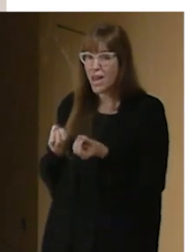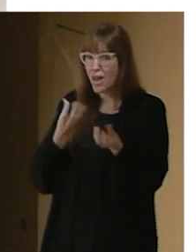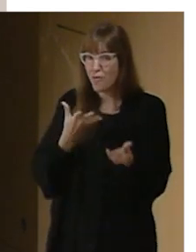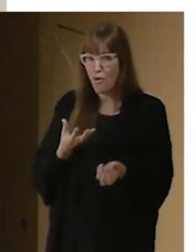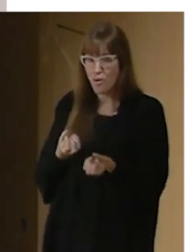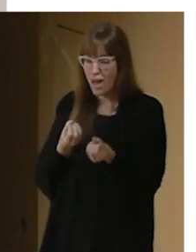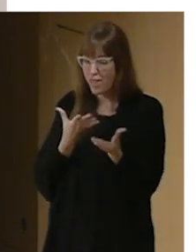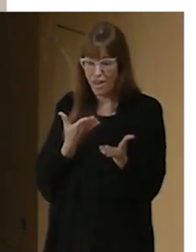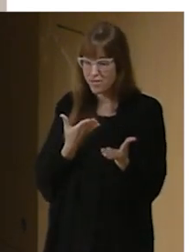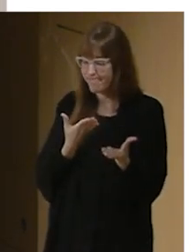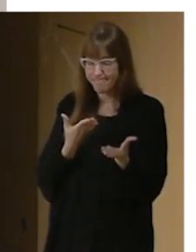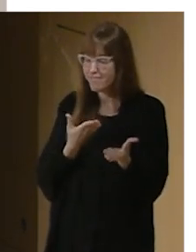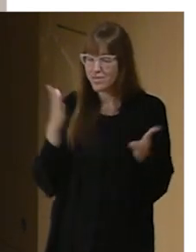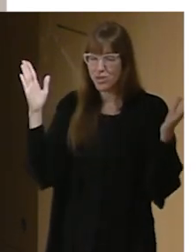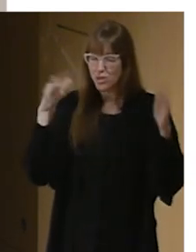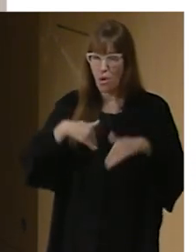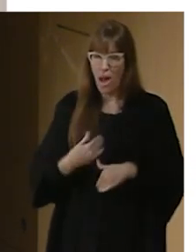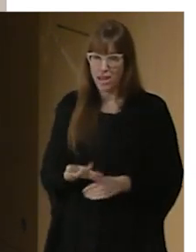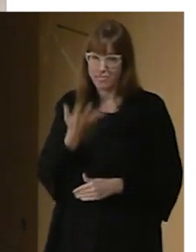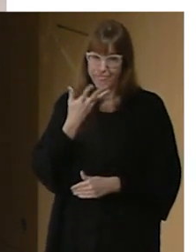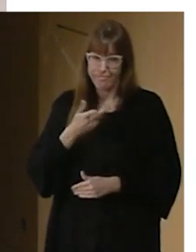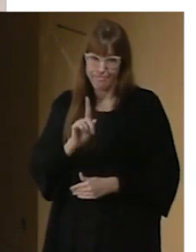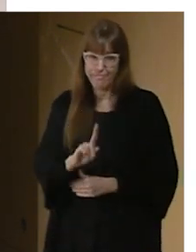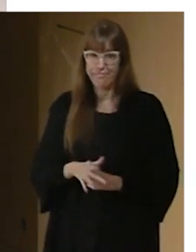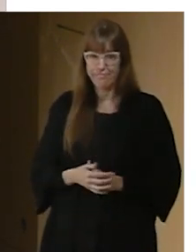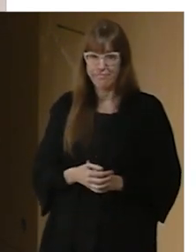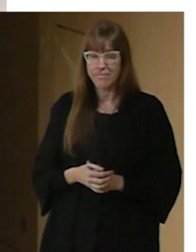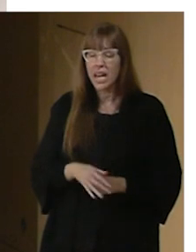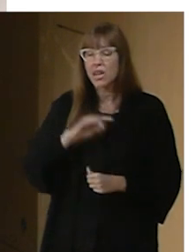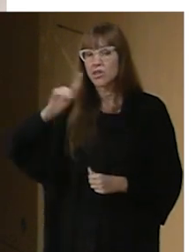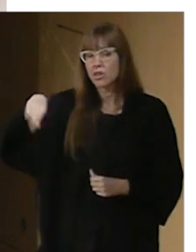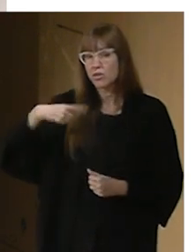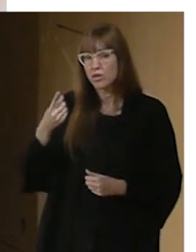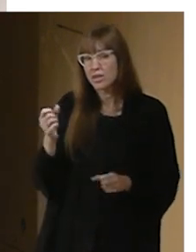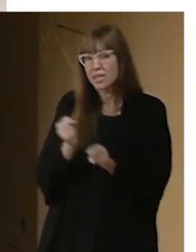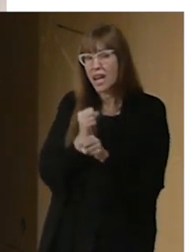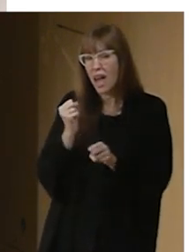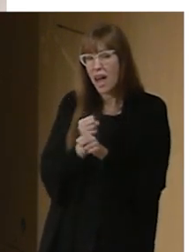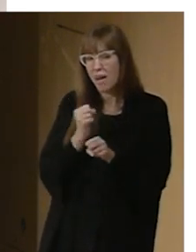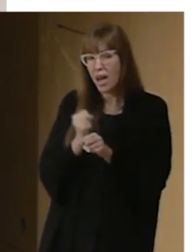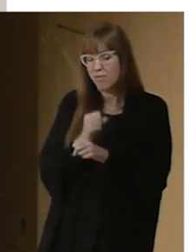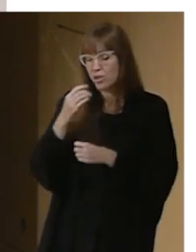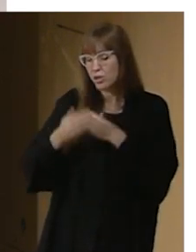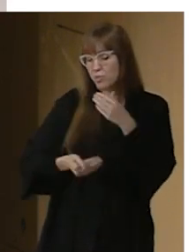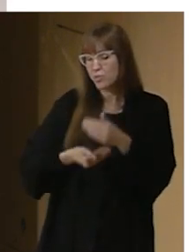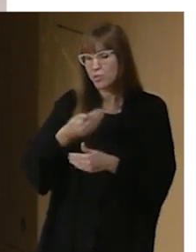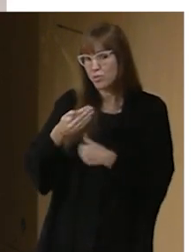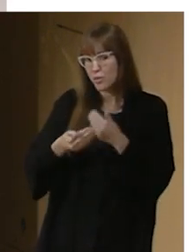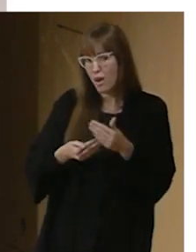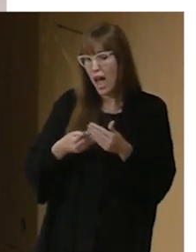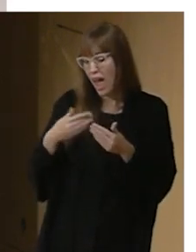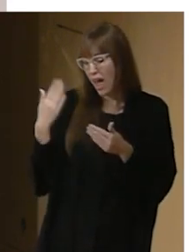de desconocimiento principalmente estamos trabajando y esto es un poco la línea de trabajo que hemos abierto